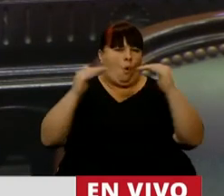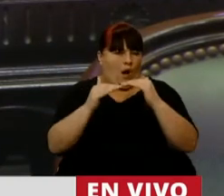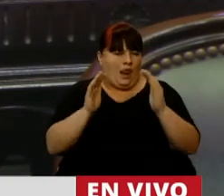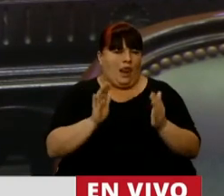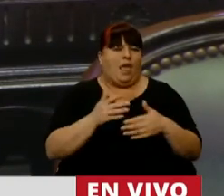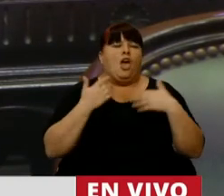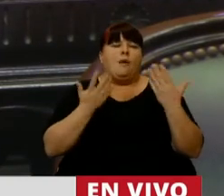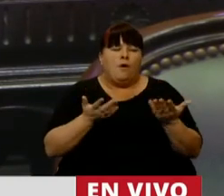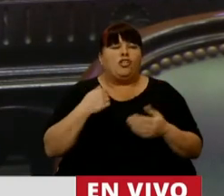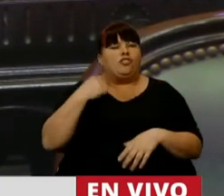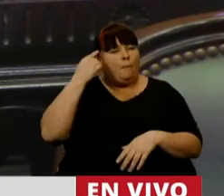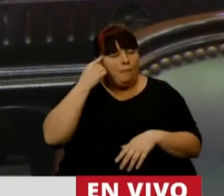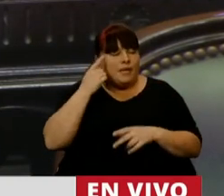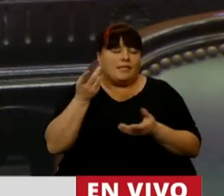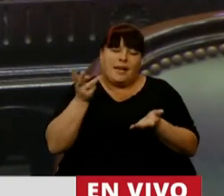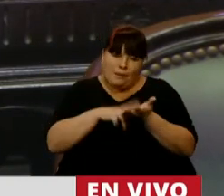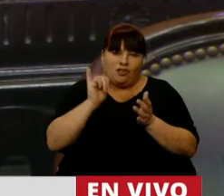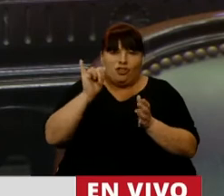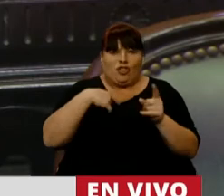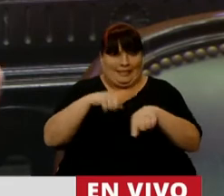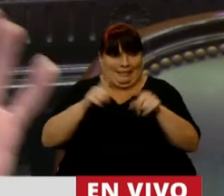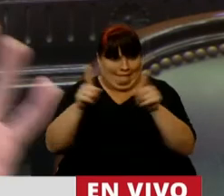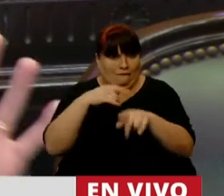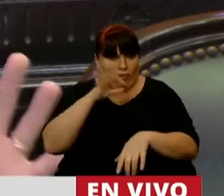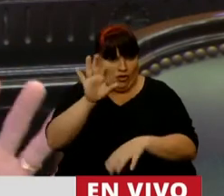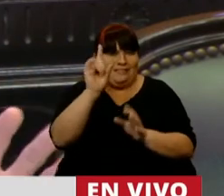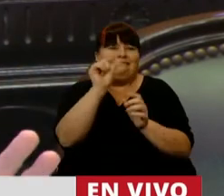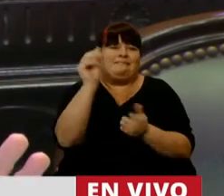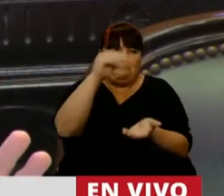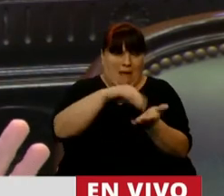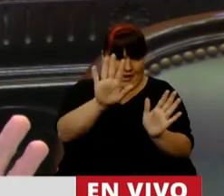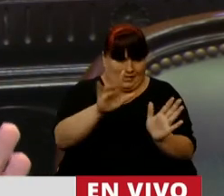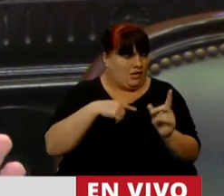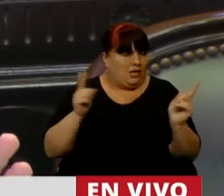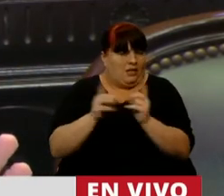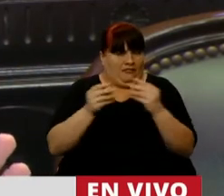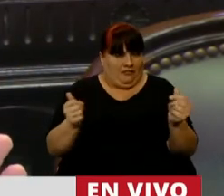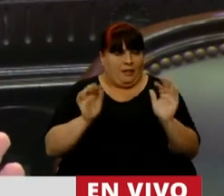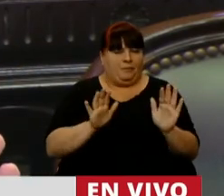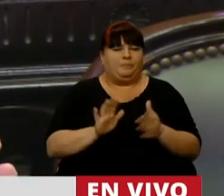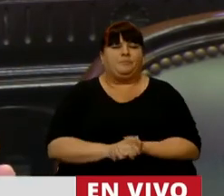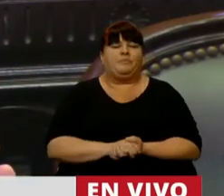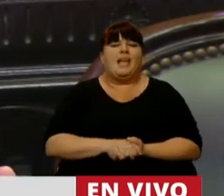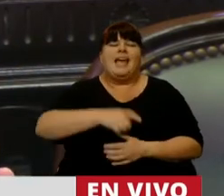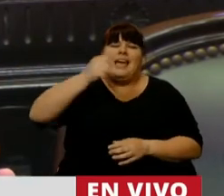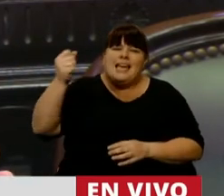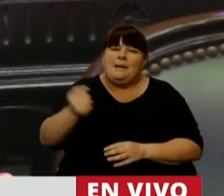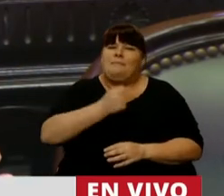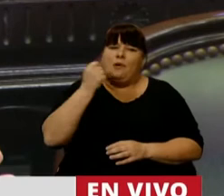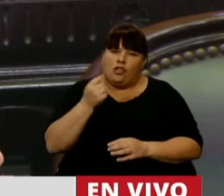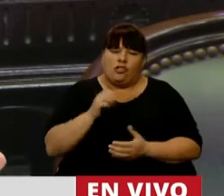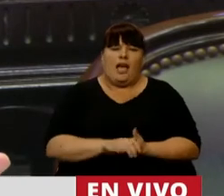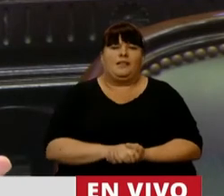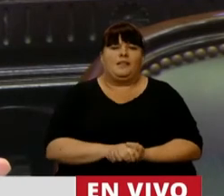yo sostengo, señor Presidente, yo sé, se me está cortando el tiempo, tengo un ratito más, lo redondeo, es importante,